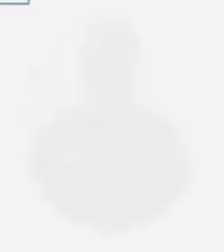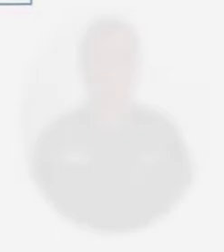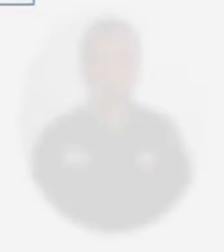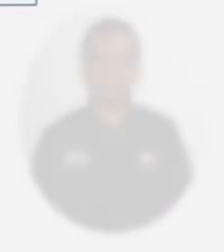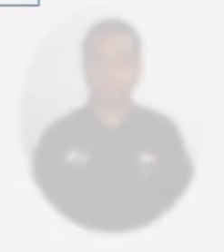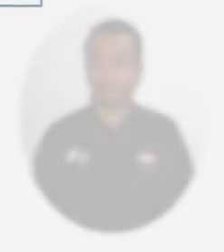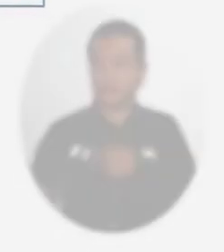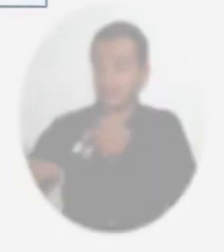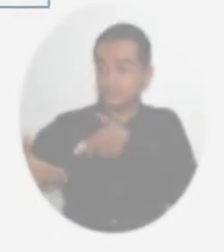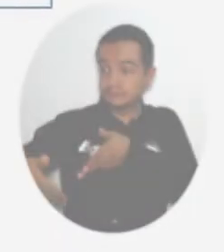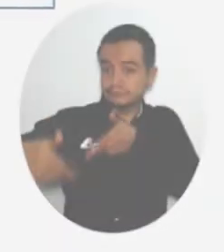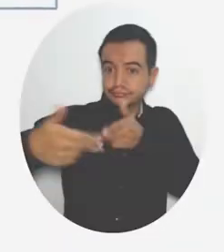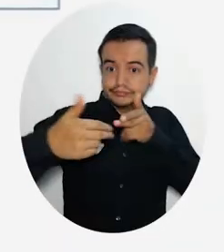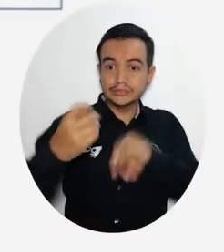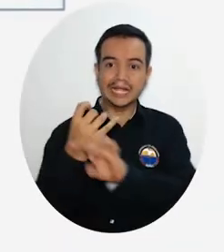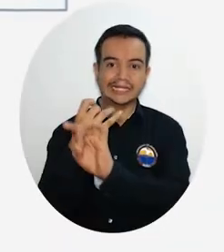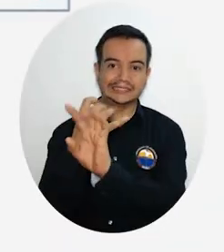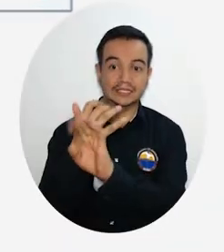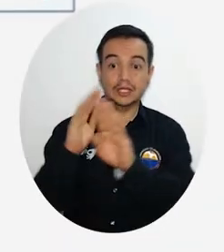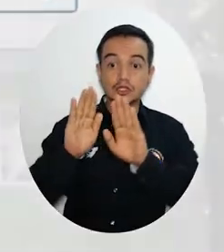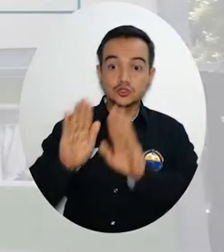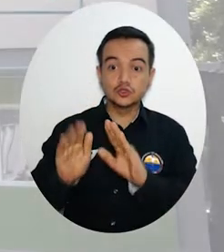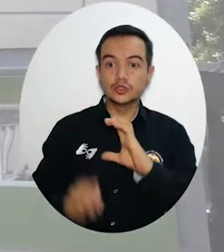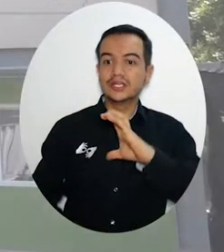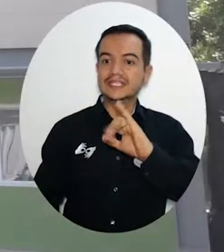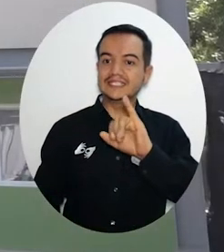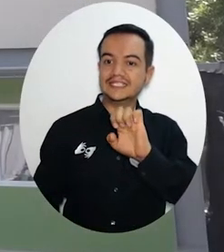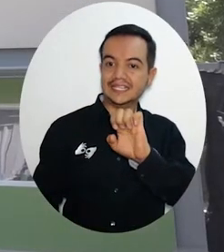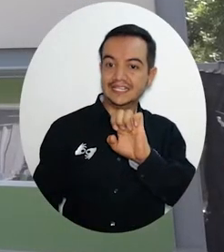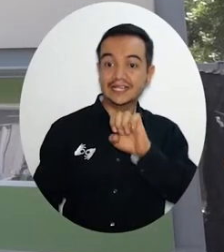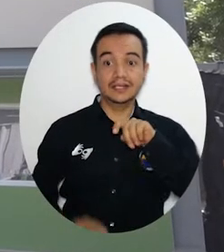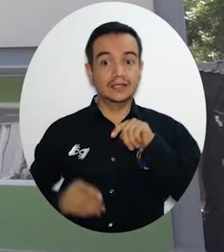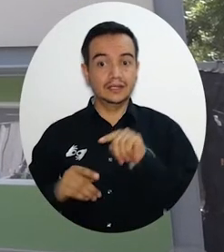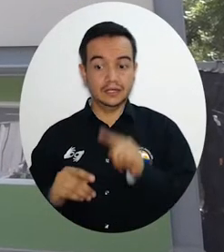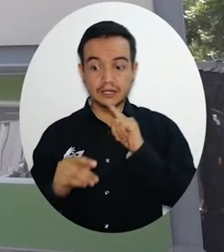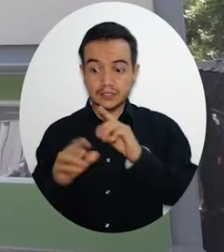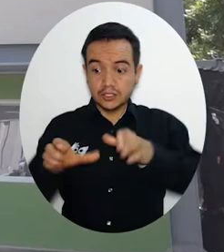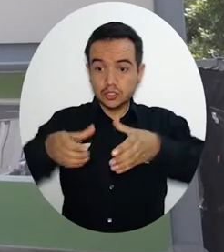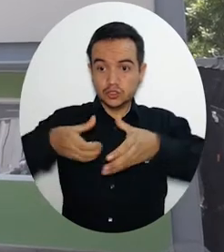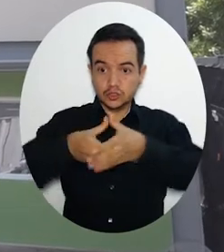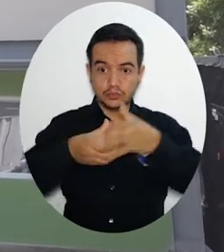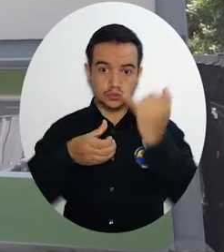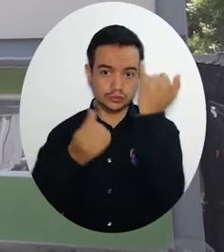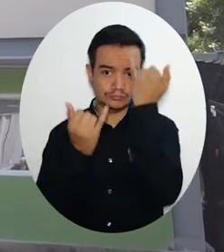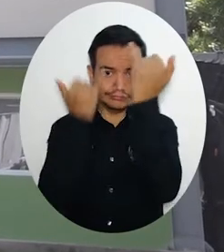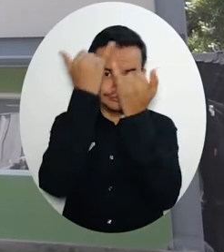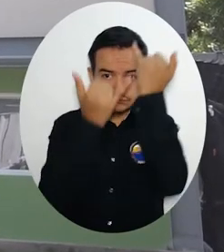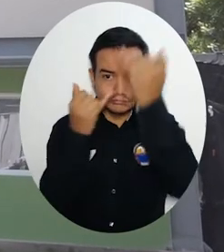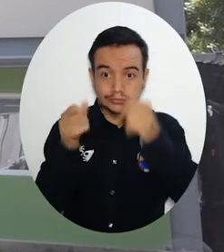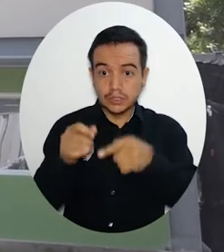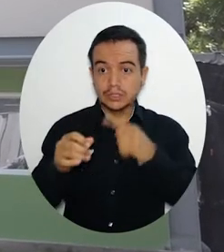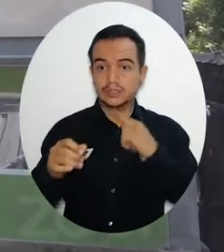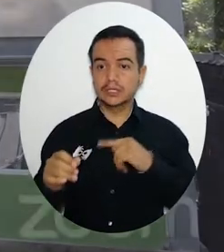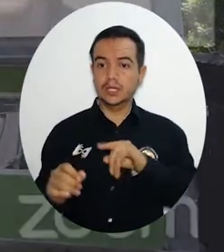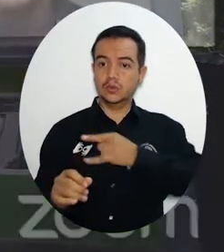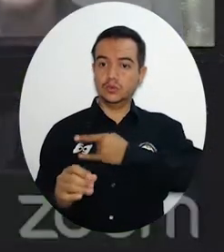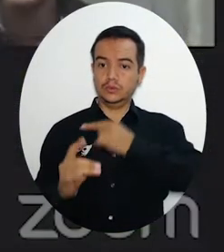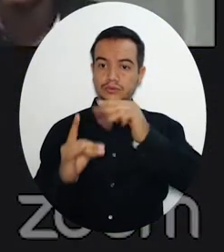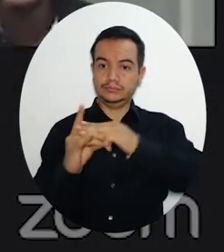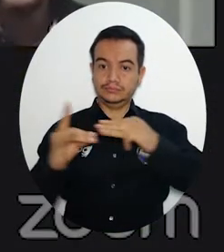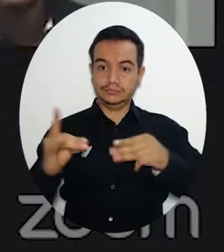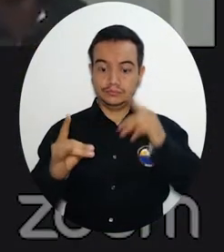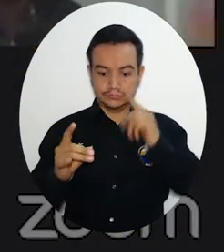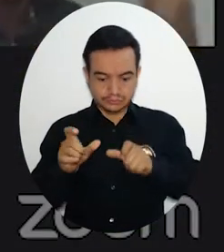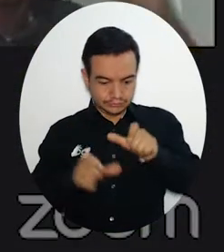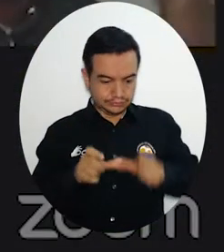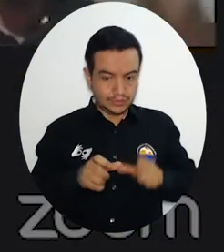En una nueva sesión de diálogo y reflexión de CIE Chats del Centro de Innovación y Emprendimiento de la Universidad del Magdalena, estudiantes,